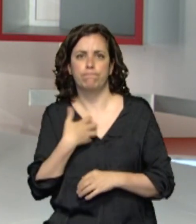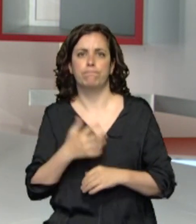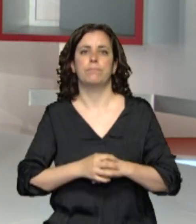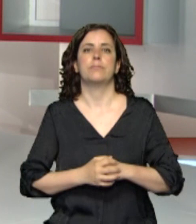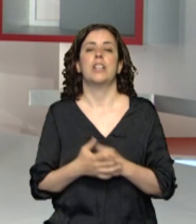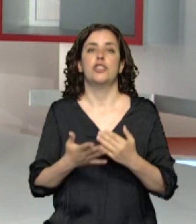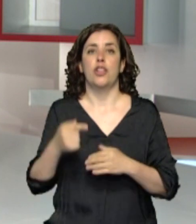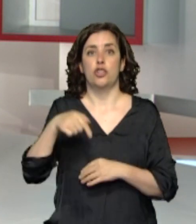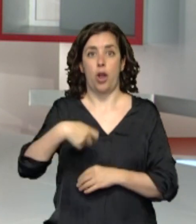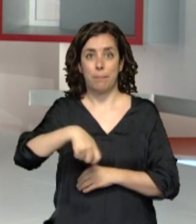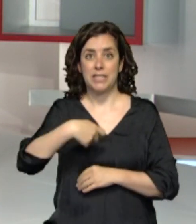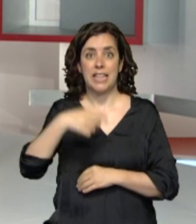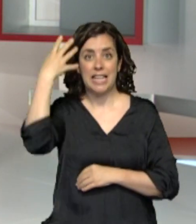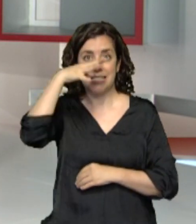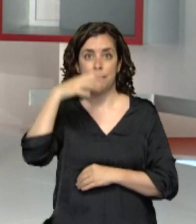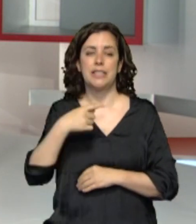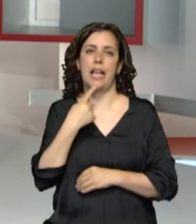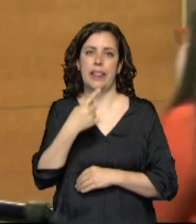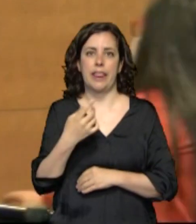la presidenta Chivite decía esto.